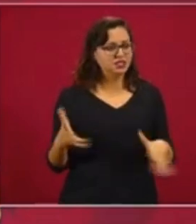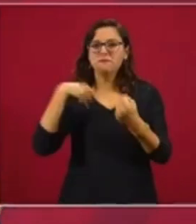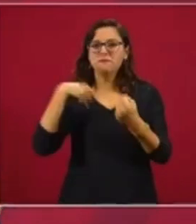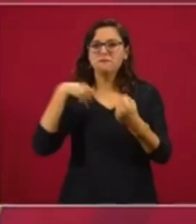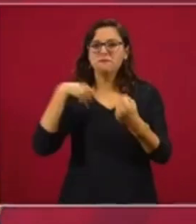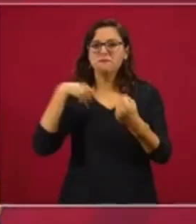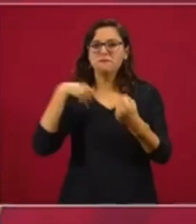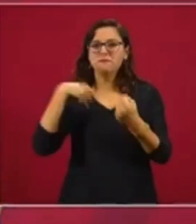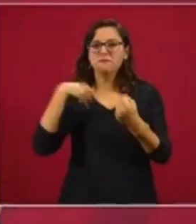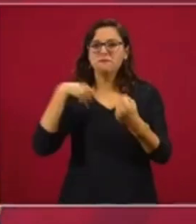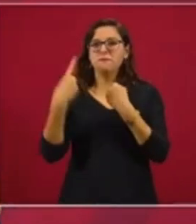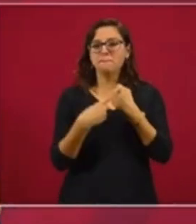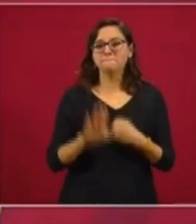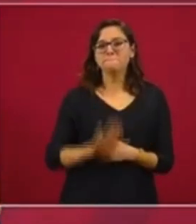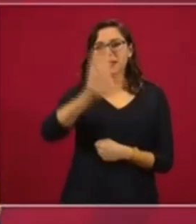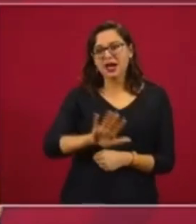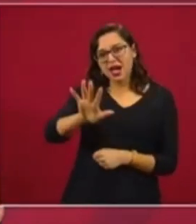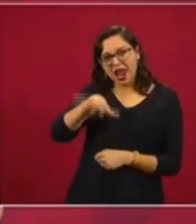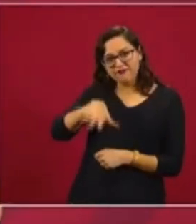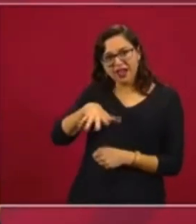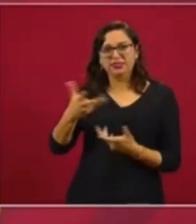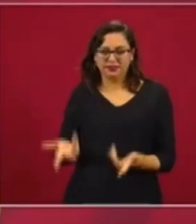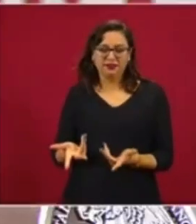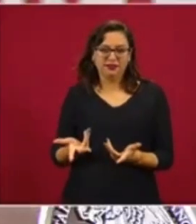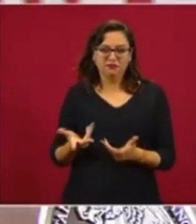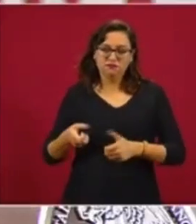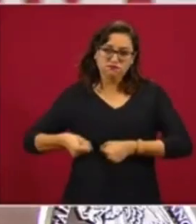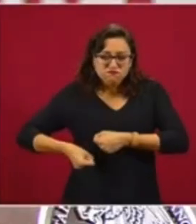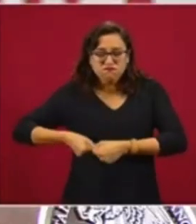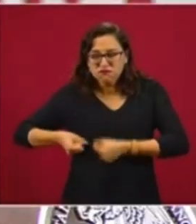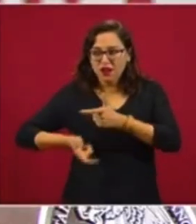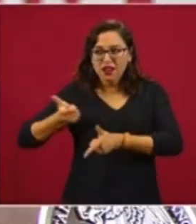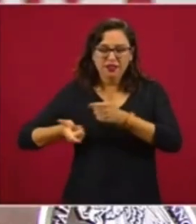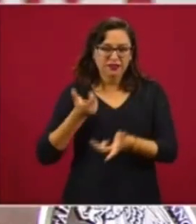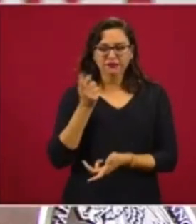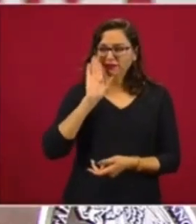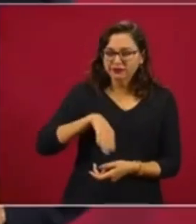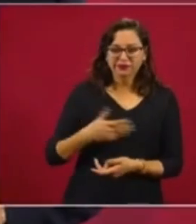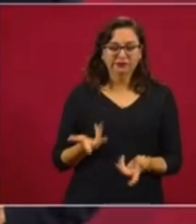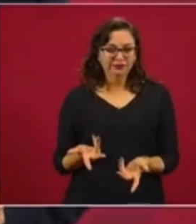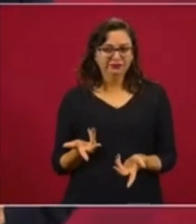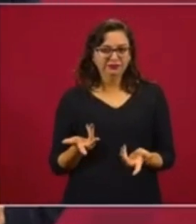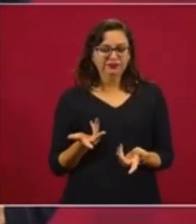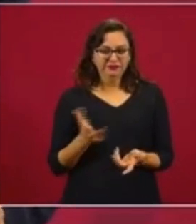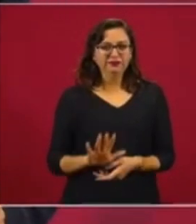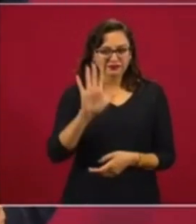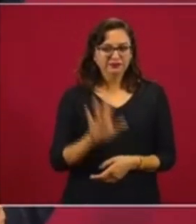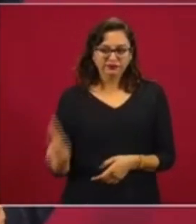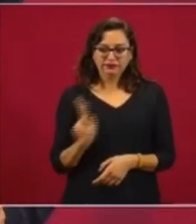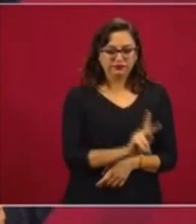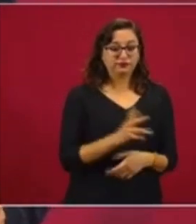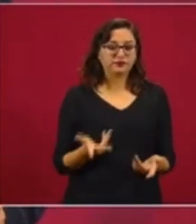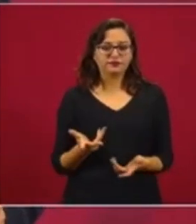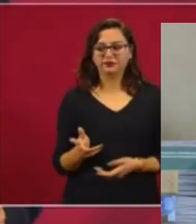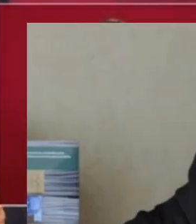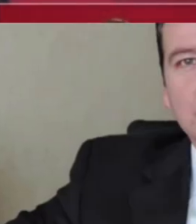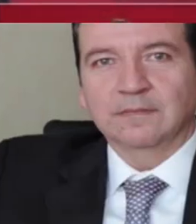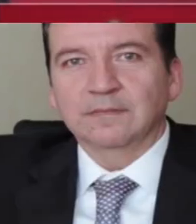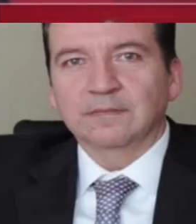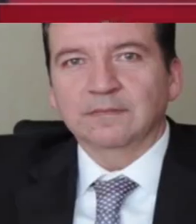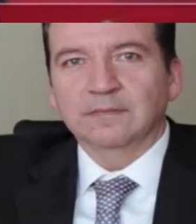hablo del elefante, reumático y manoso, que nos dejaron, además, nos dejaron postrado, echado,